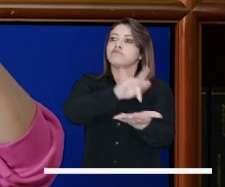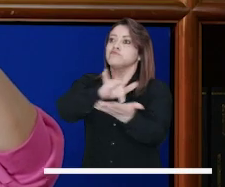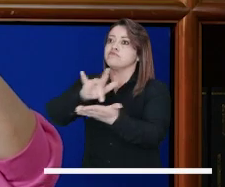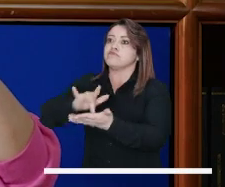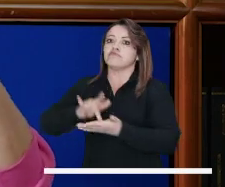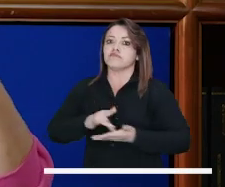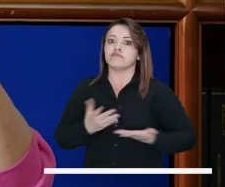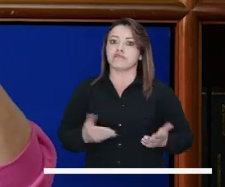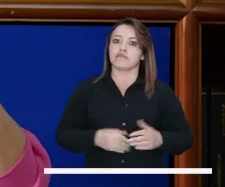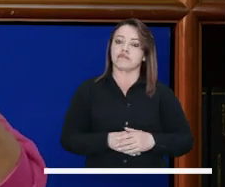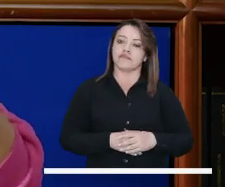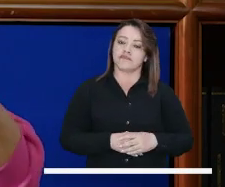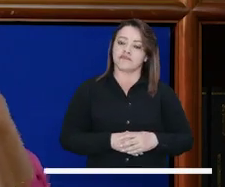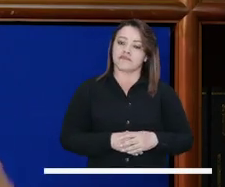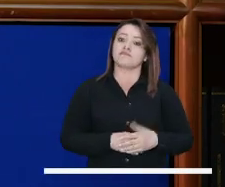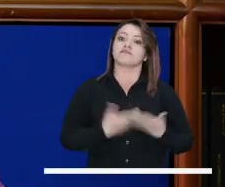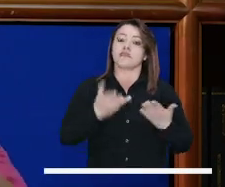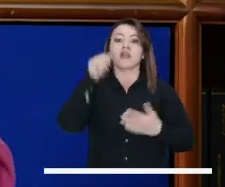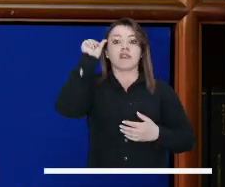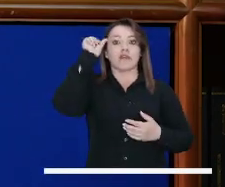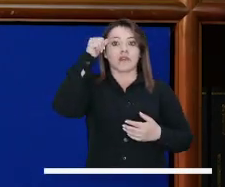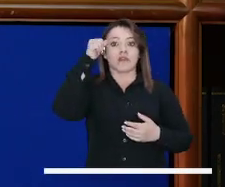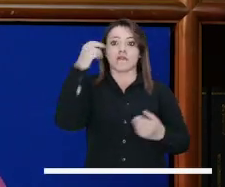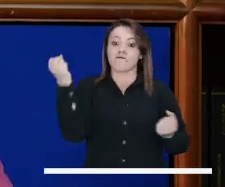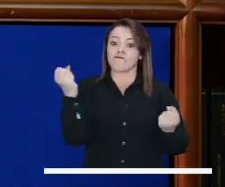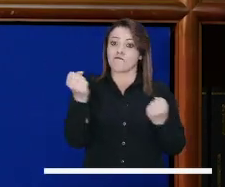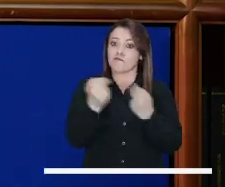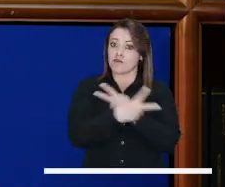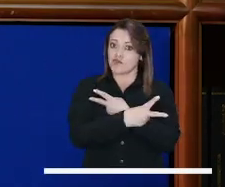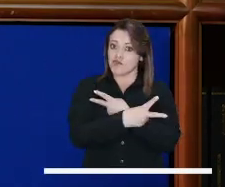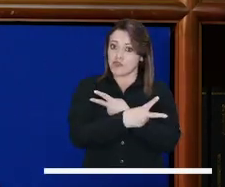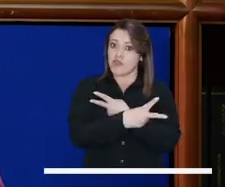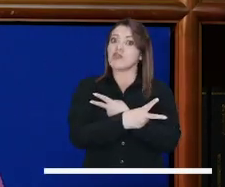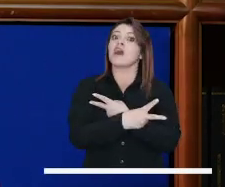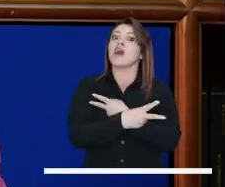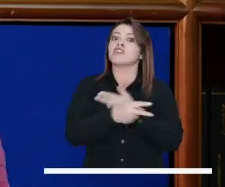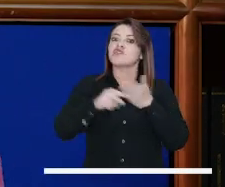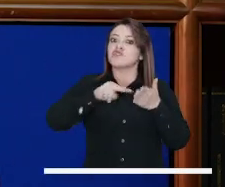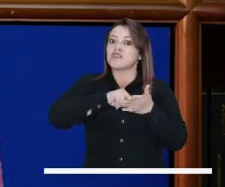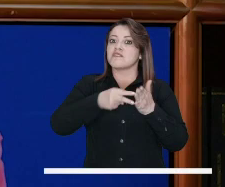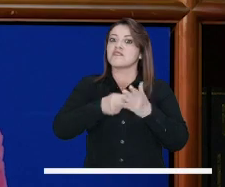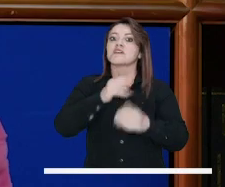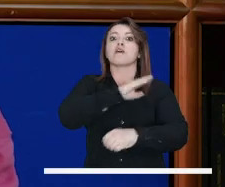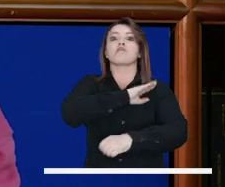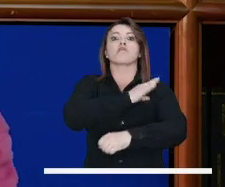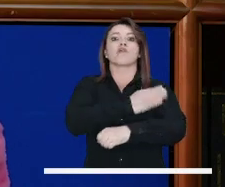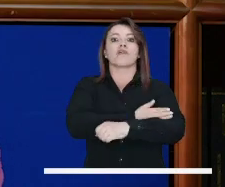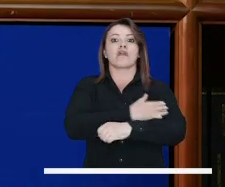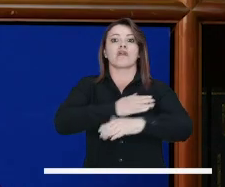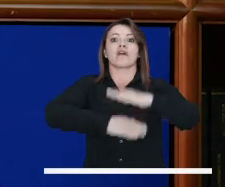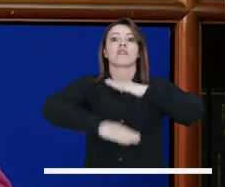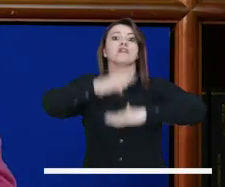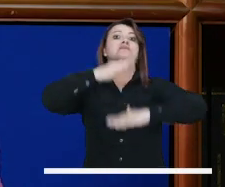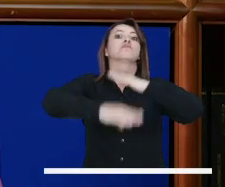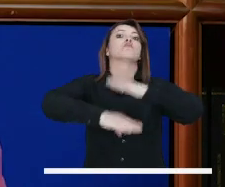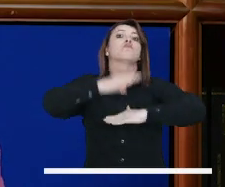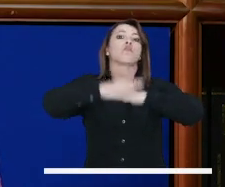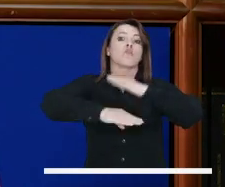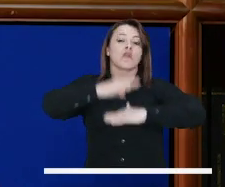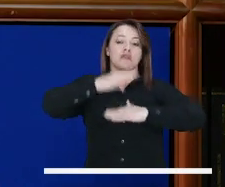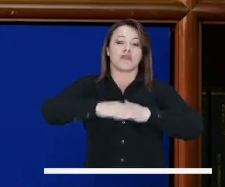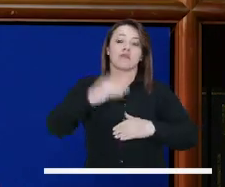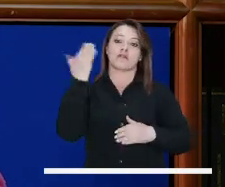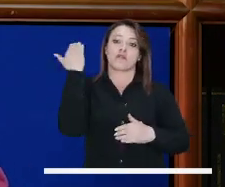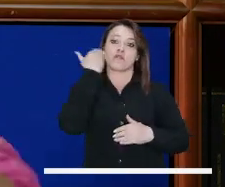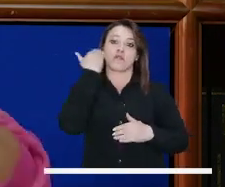tiene las condiciones para ir a hacerlo. Recuerde que la violencia basada en género es un tema de